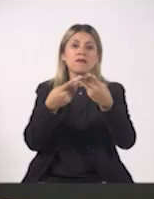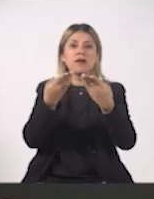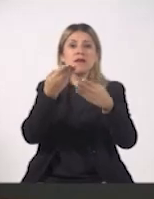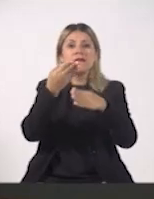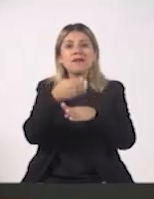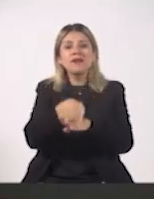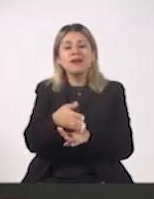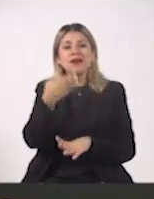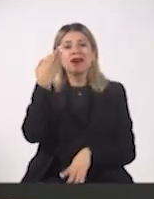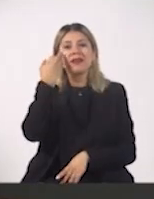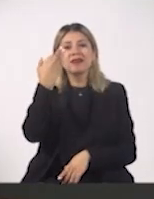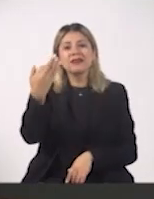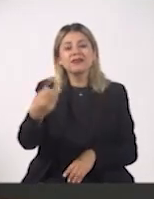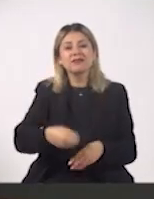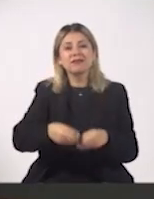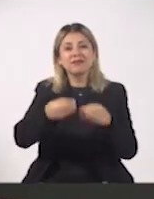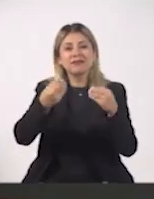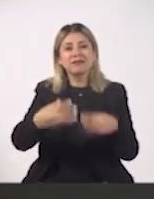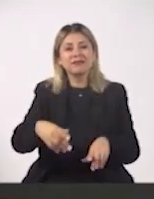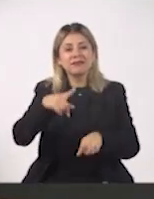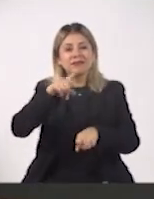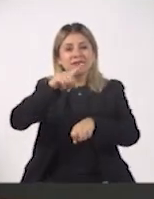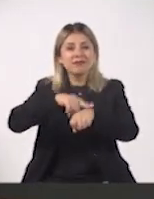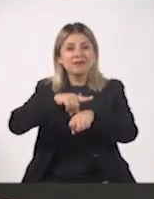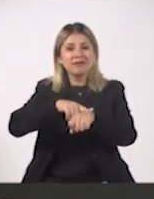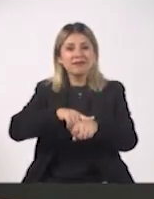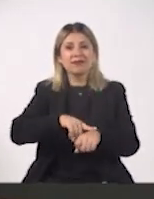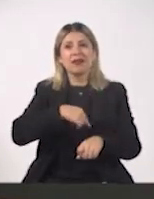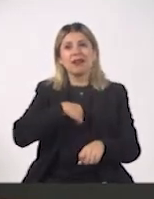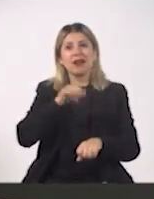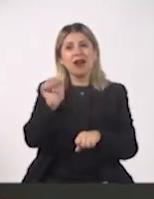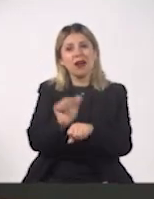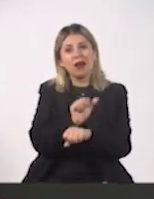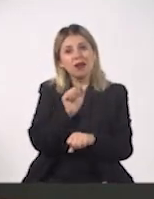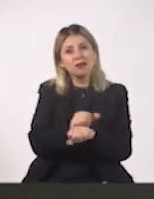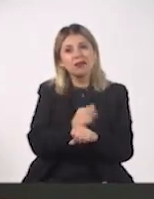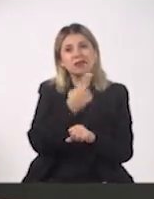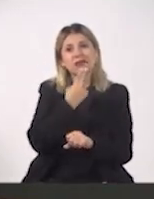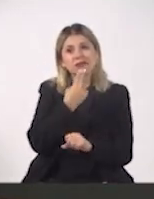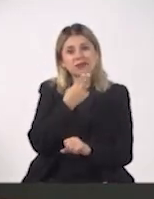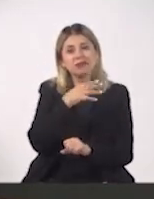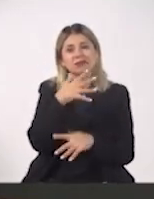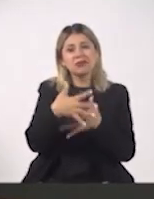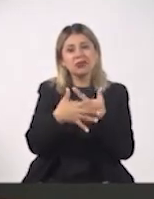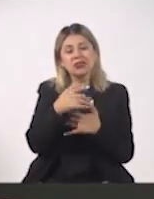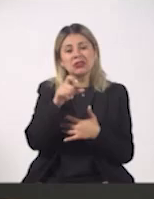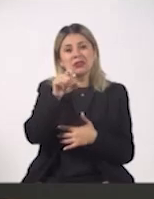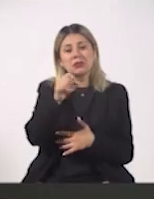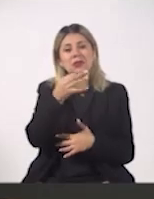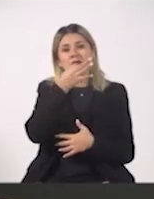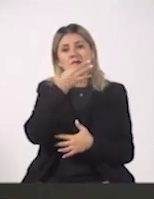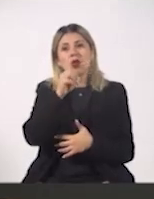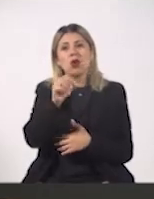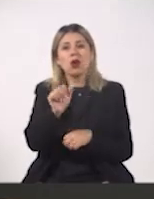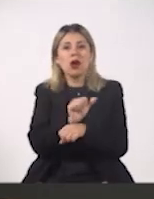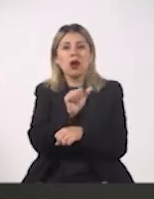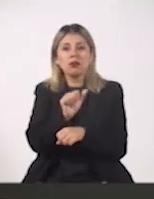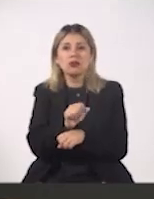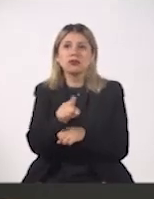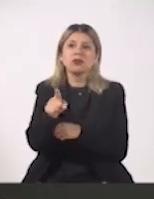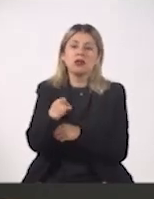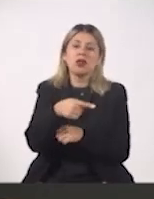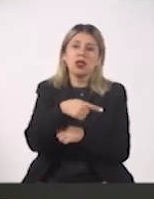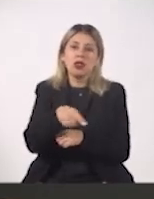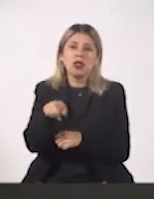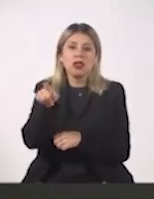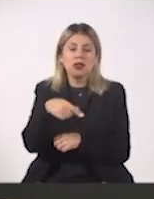y que nos puede quitar primero por el traslado de 15 a 20 minutos de ida, 15 a 20 minutos de regreso, más la hora